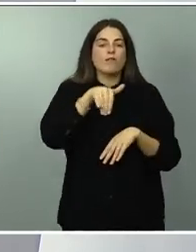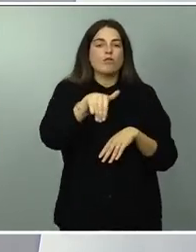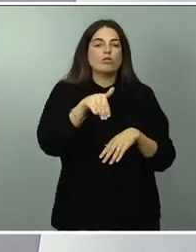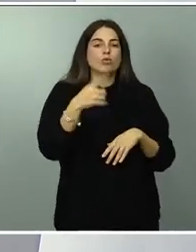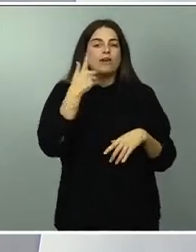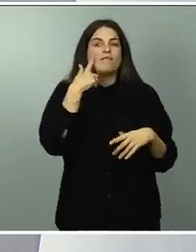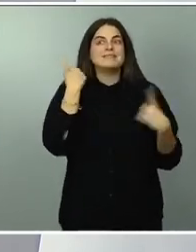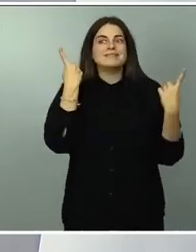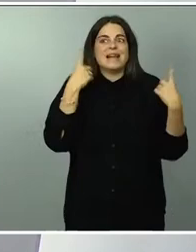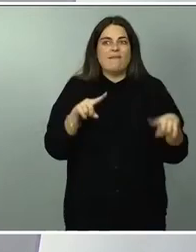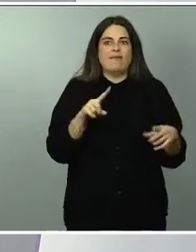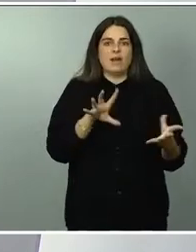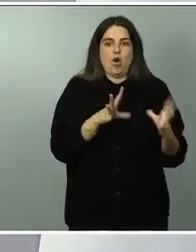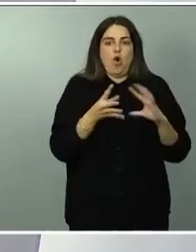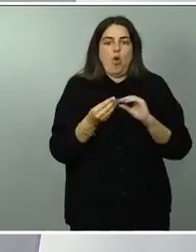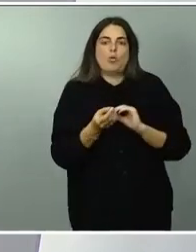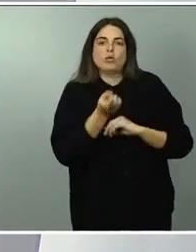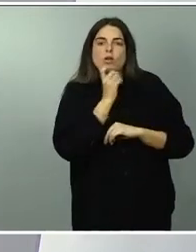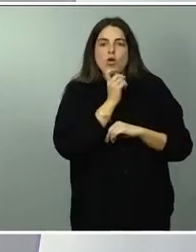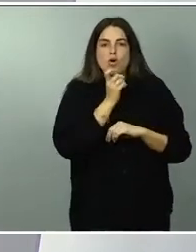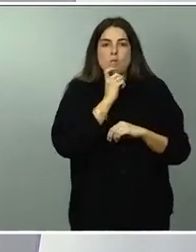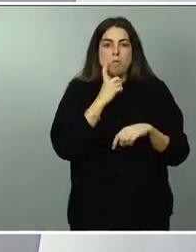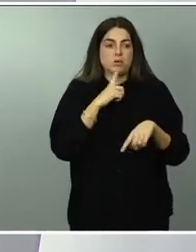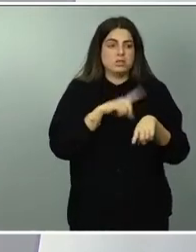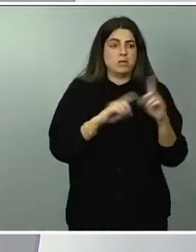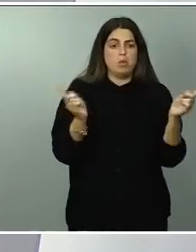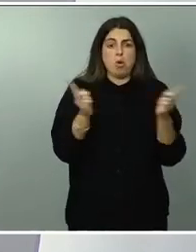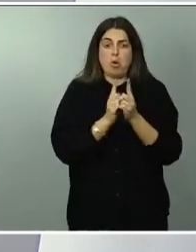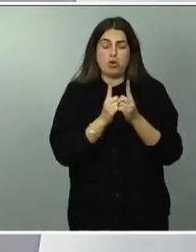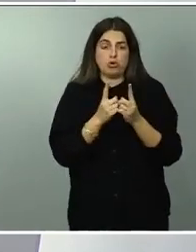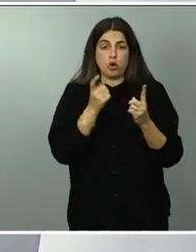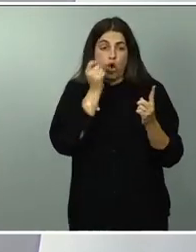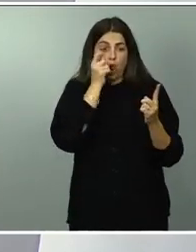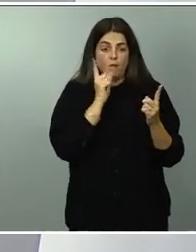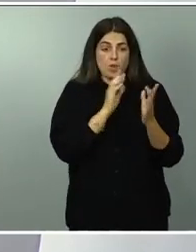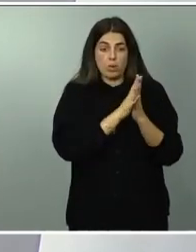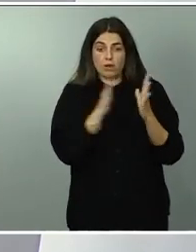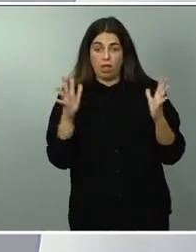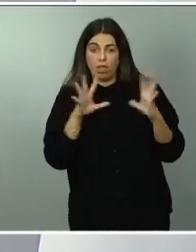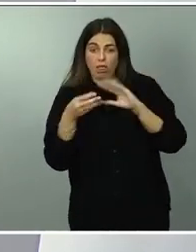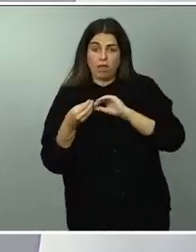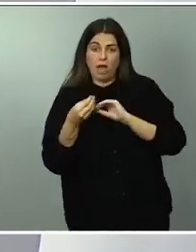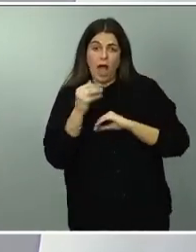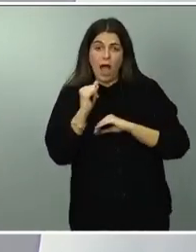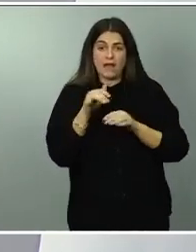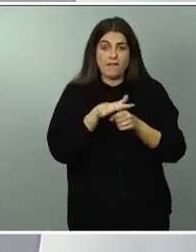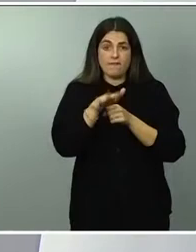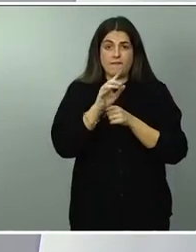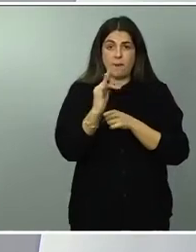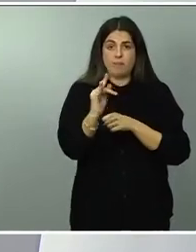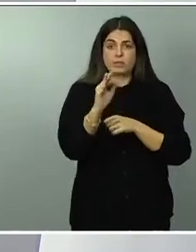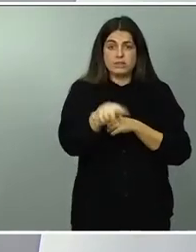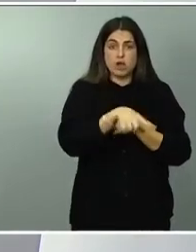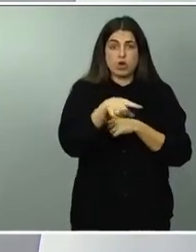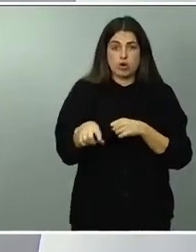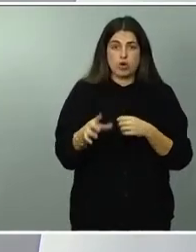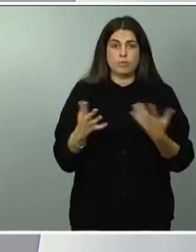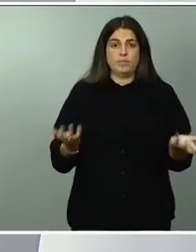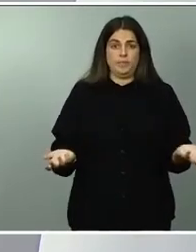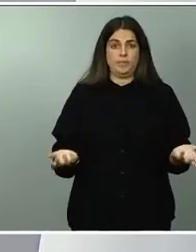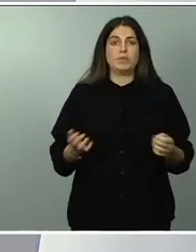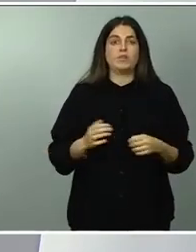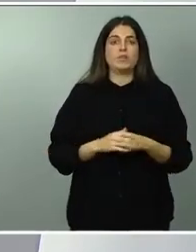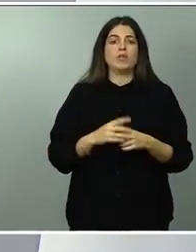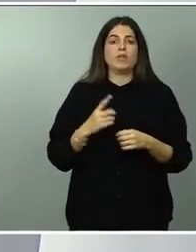este gobierno aprobó una ley de cadena alimentaria para que no se produjera una falta de rentabilidad